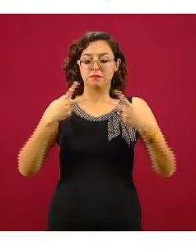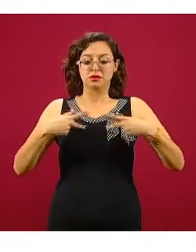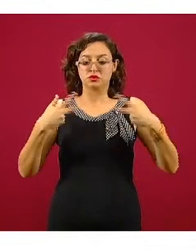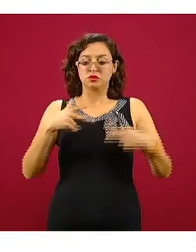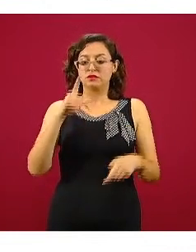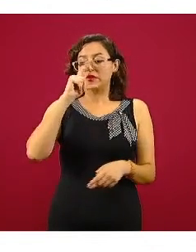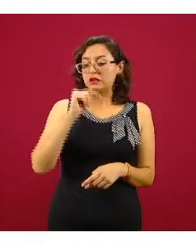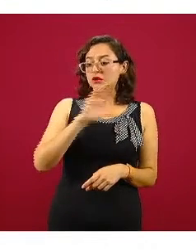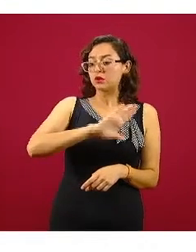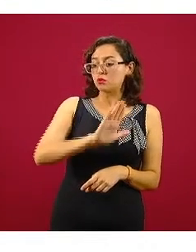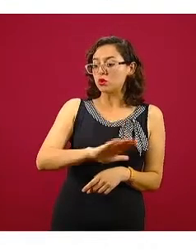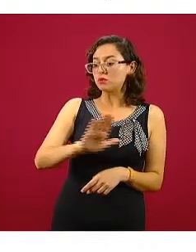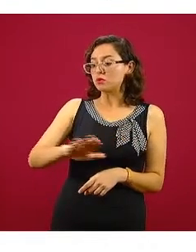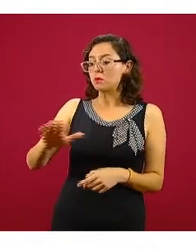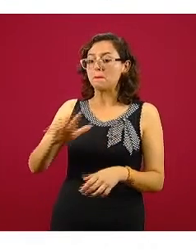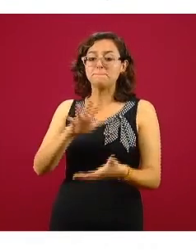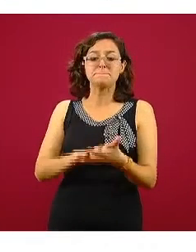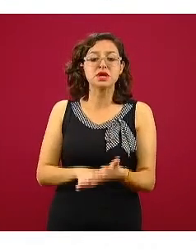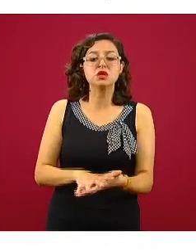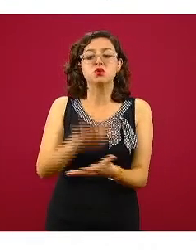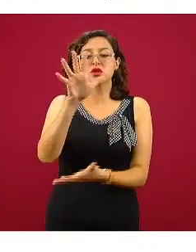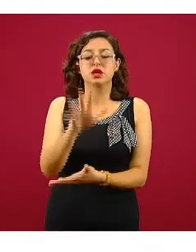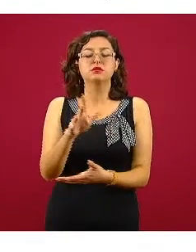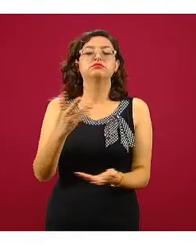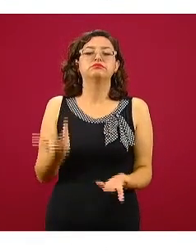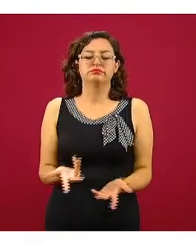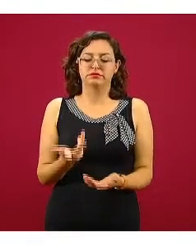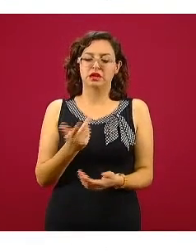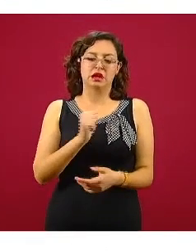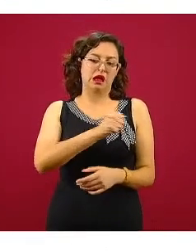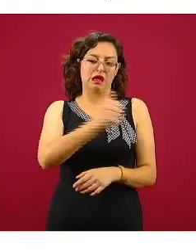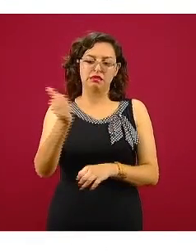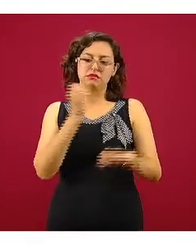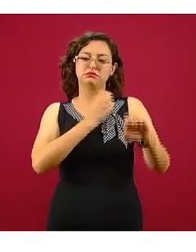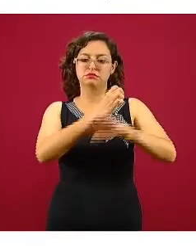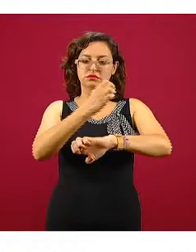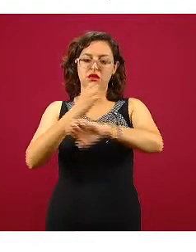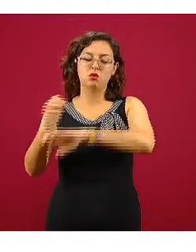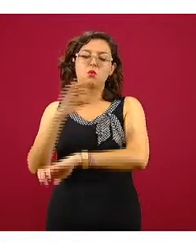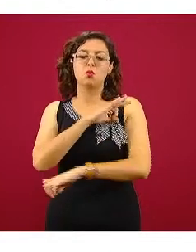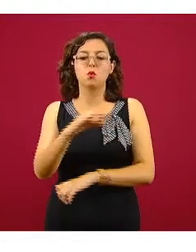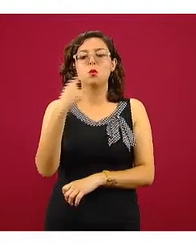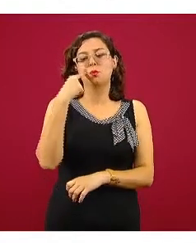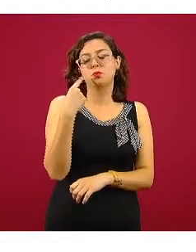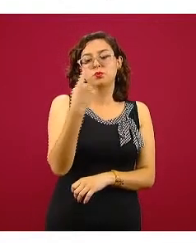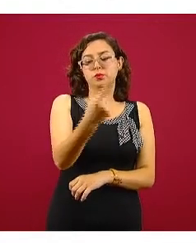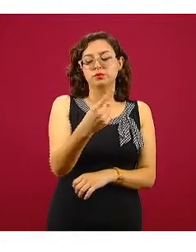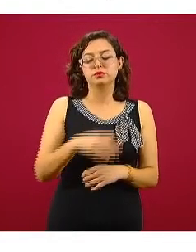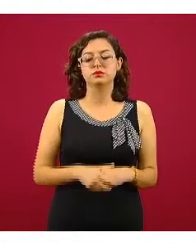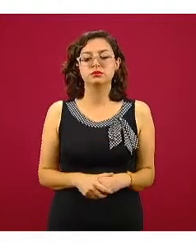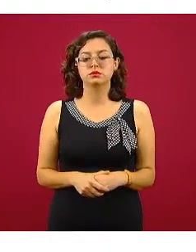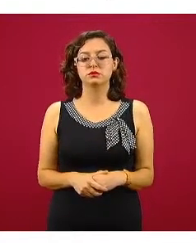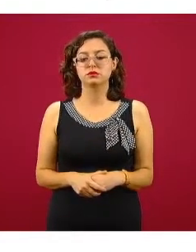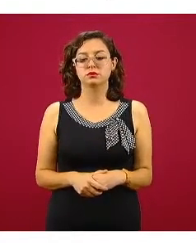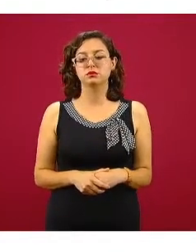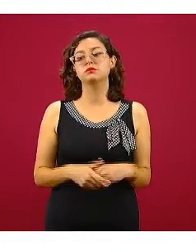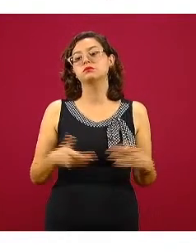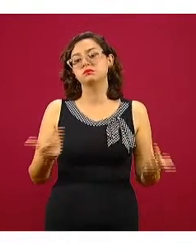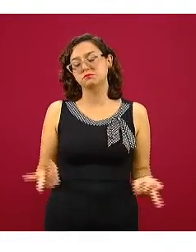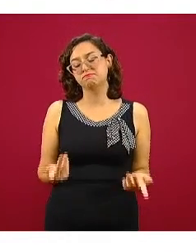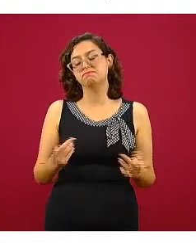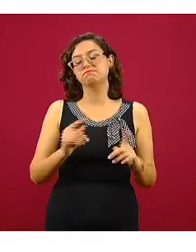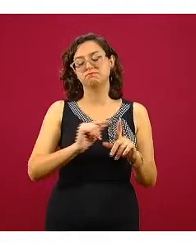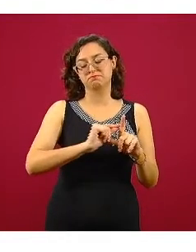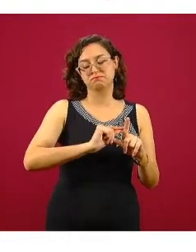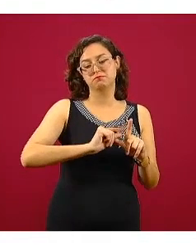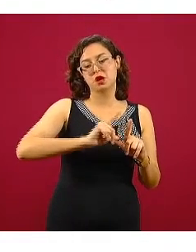estas defunciones confirmadas por laboratorio para cada una de las entidades federativas y dónde podemos esperar que estas a su vez se incrementen,